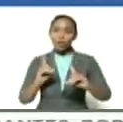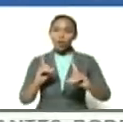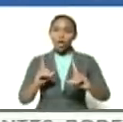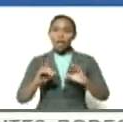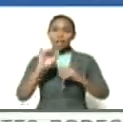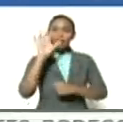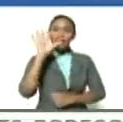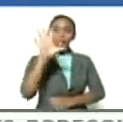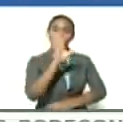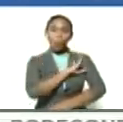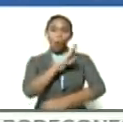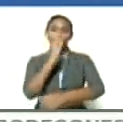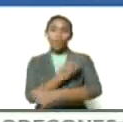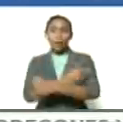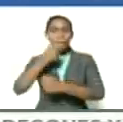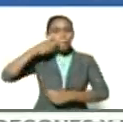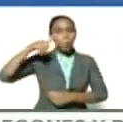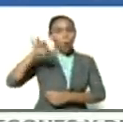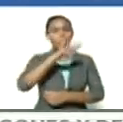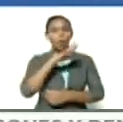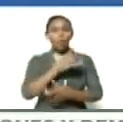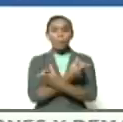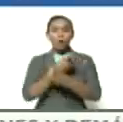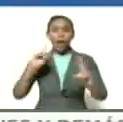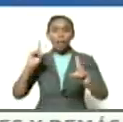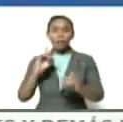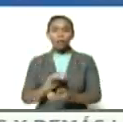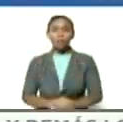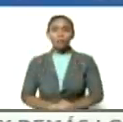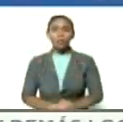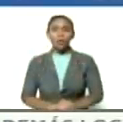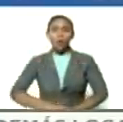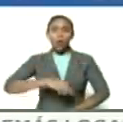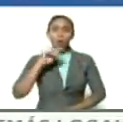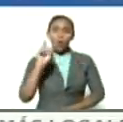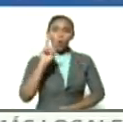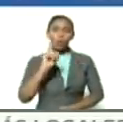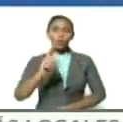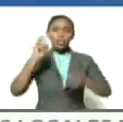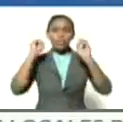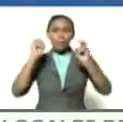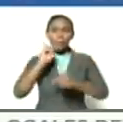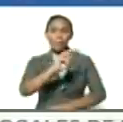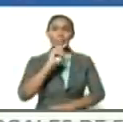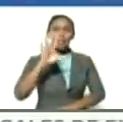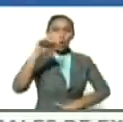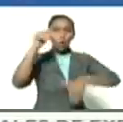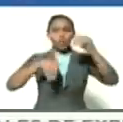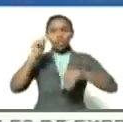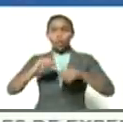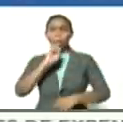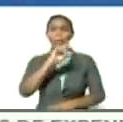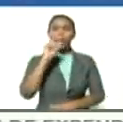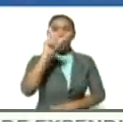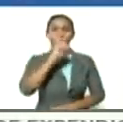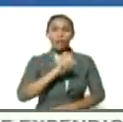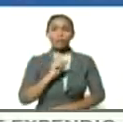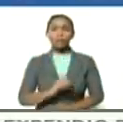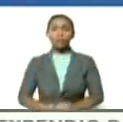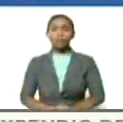cinco poderes con pueblo democrático con un récord de 25 elecciones en 21 años